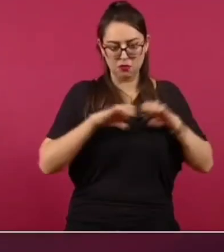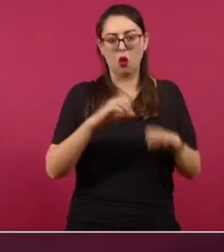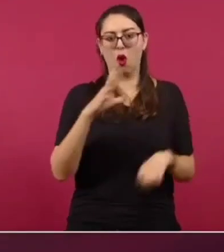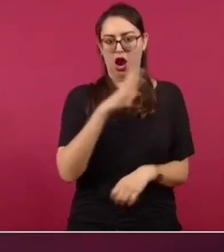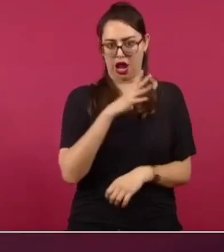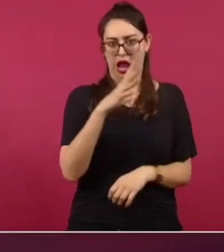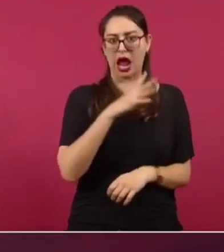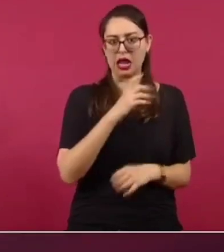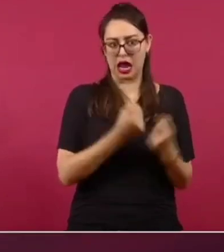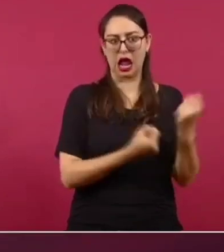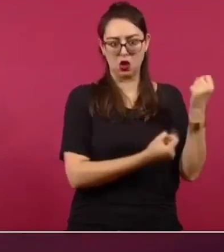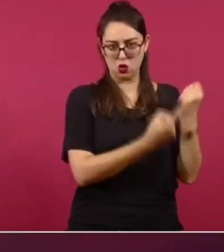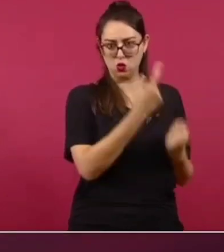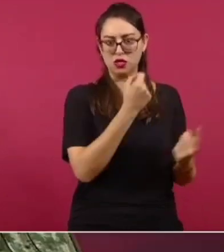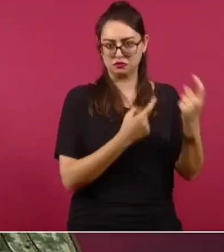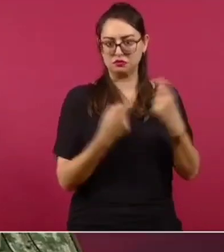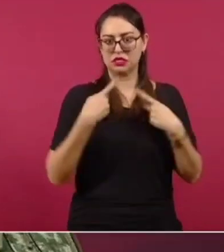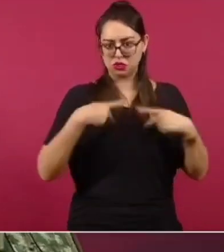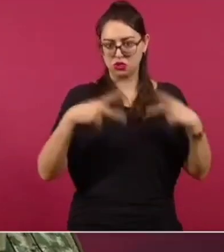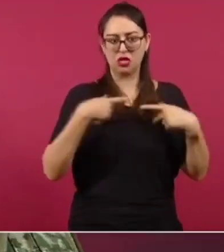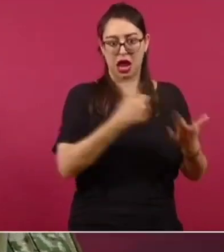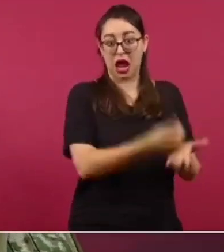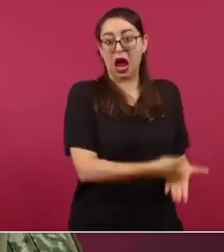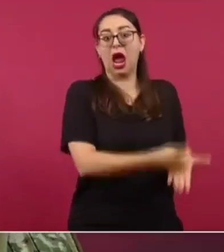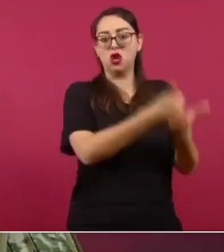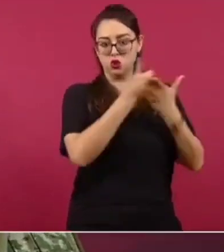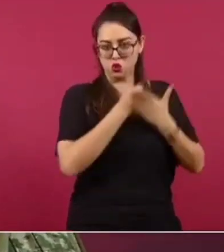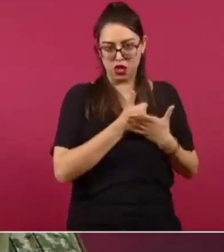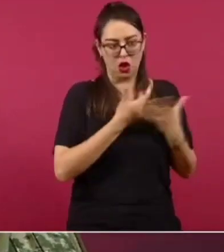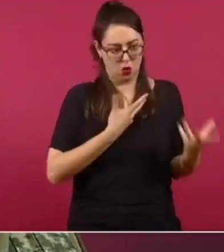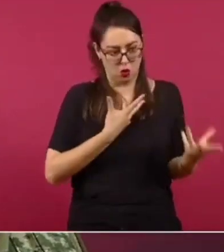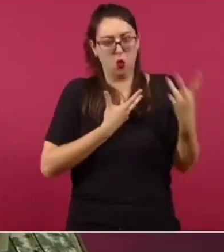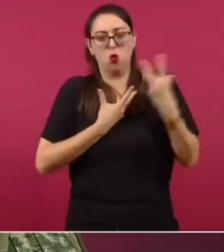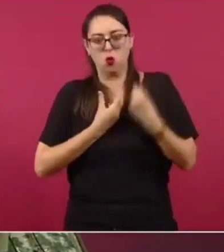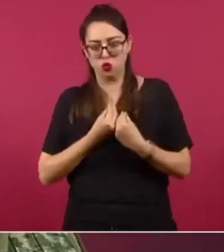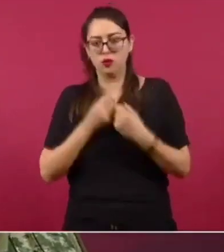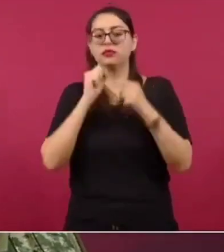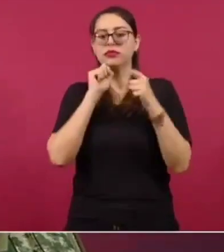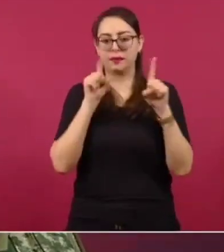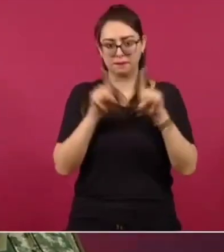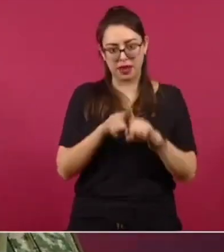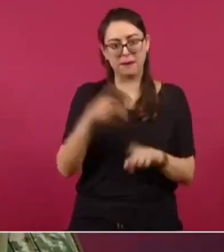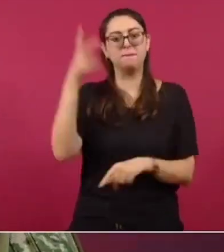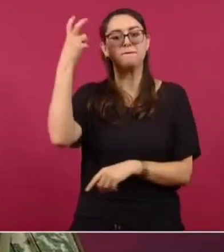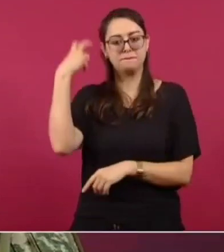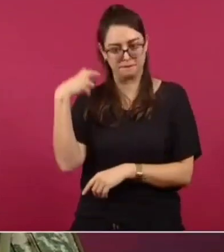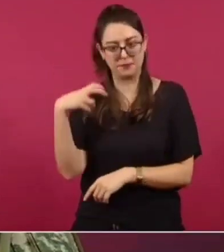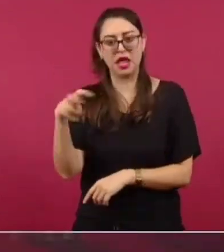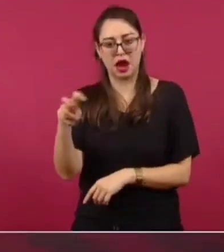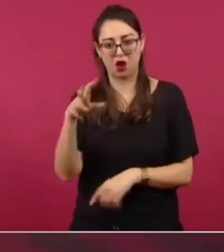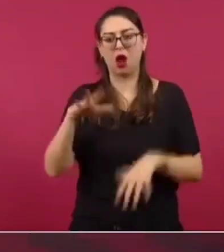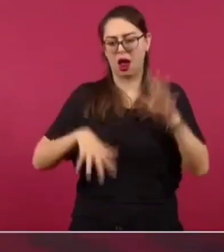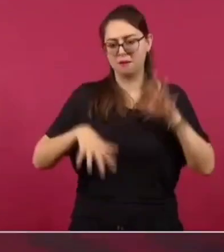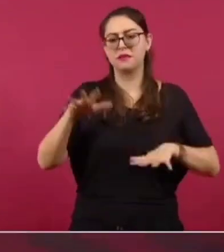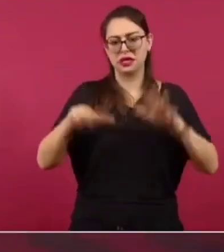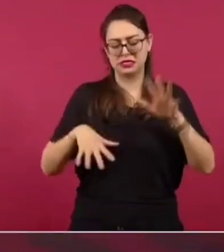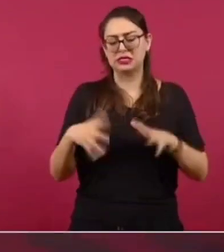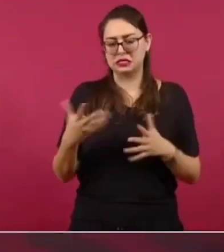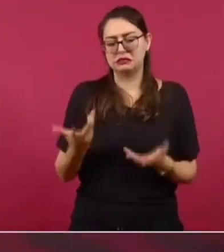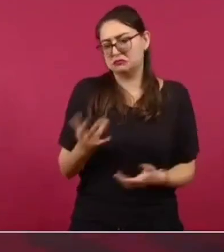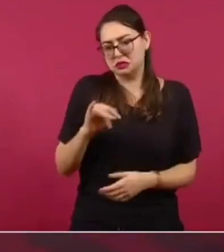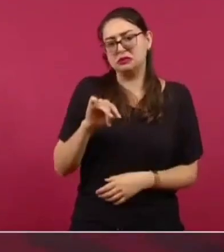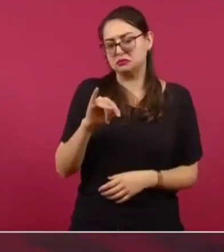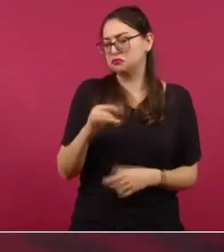todo lo que tengo que desarrollar y que en estos viajes también auxilian a mi